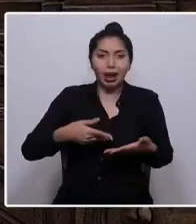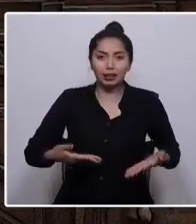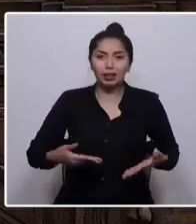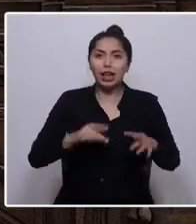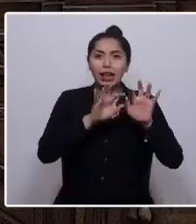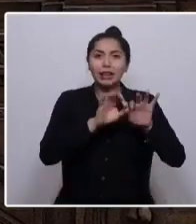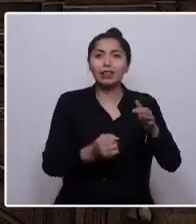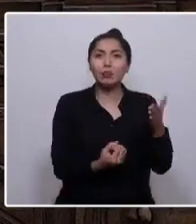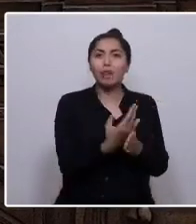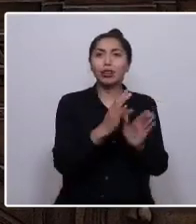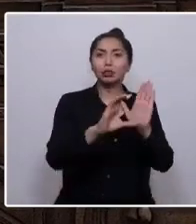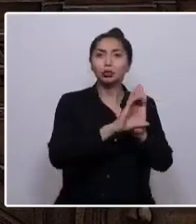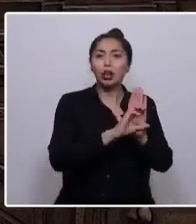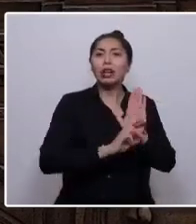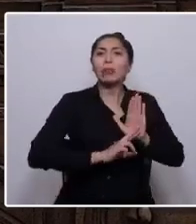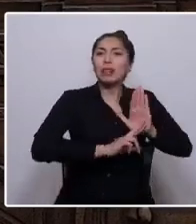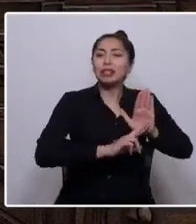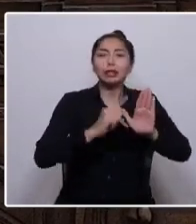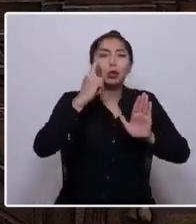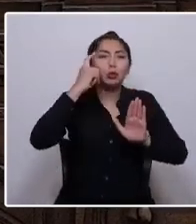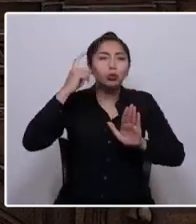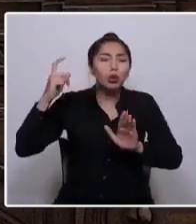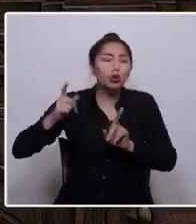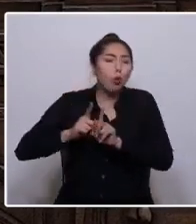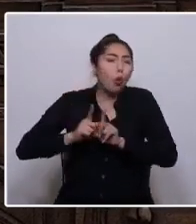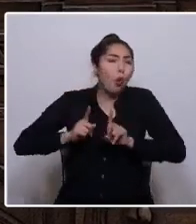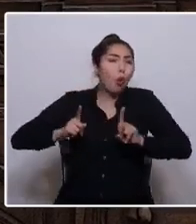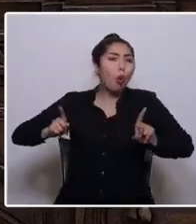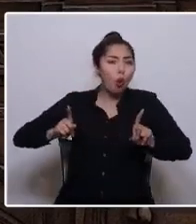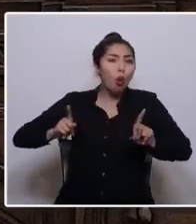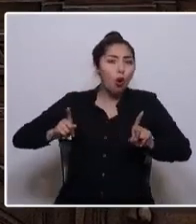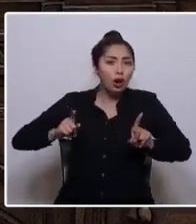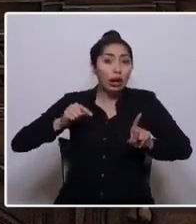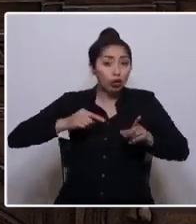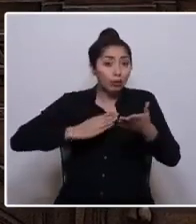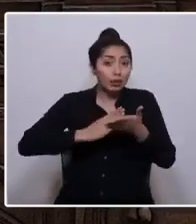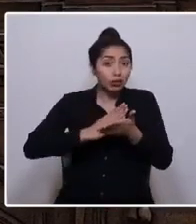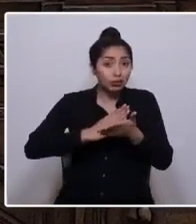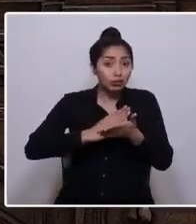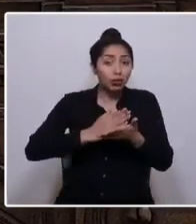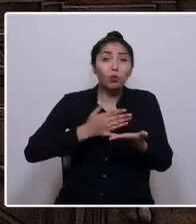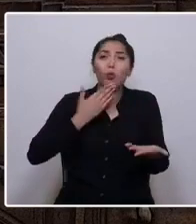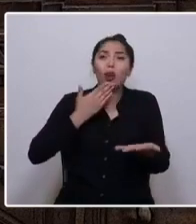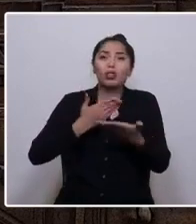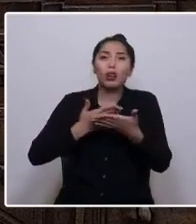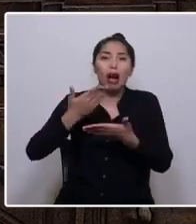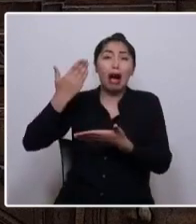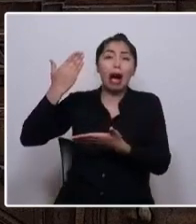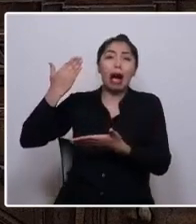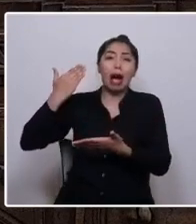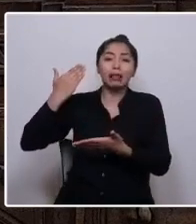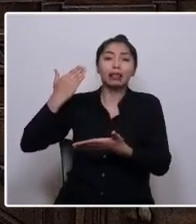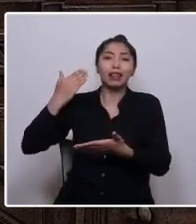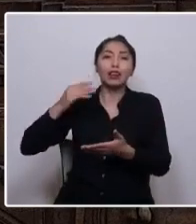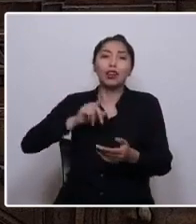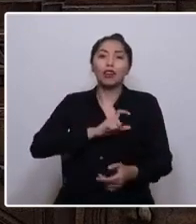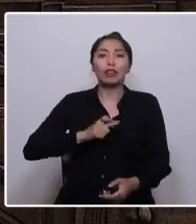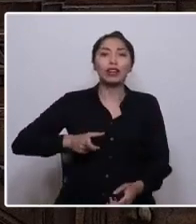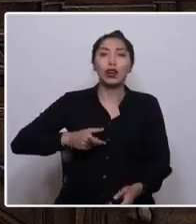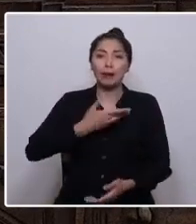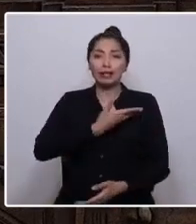representa un largo sueño posible y que se remonta hasta los días del gobierno del presidente Salvador Allende.